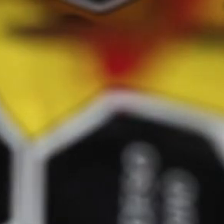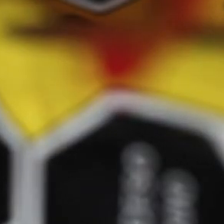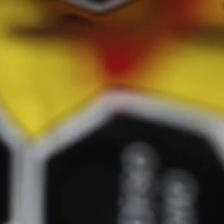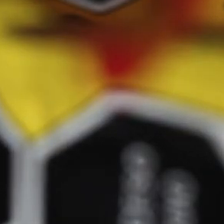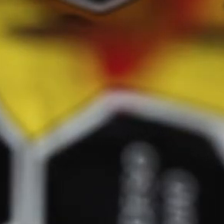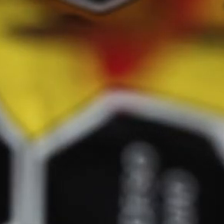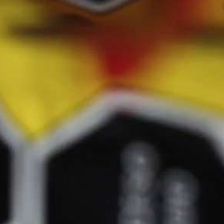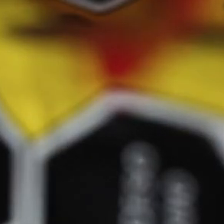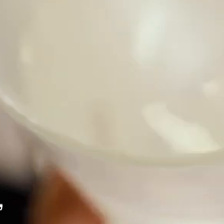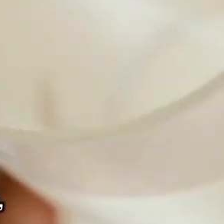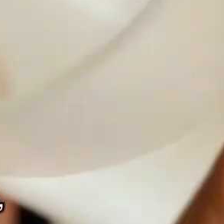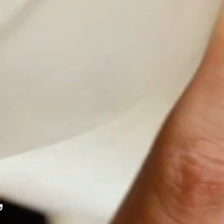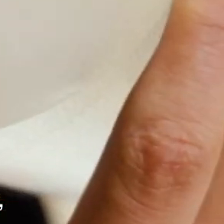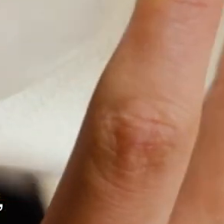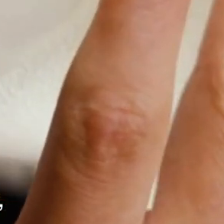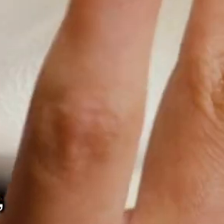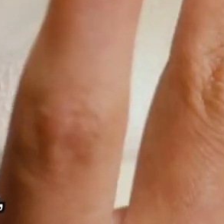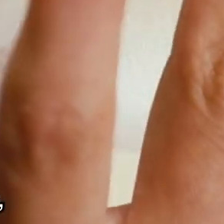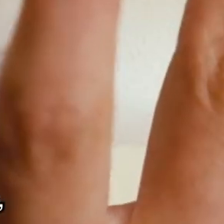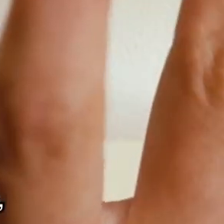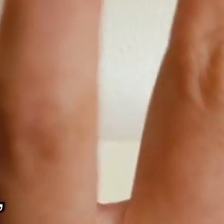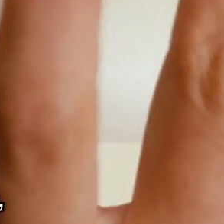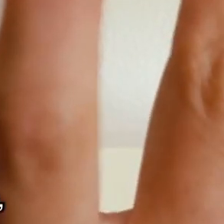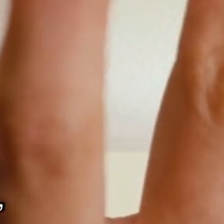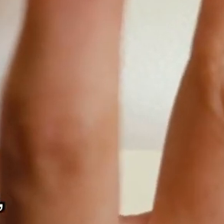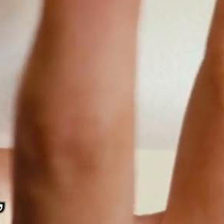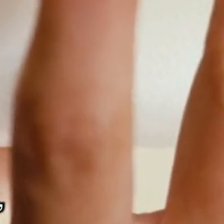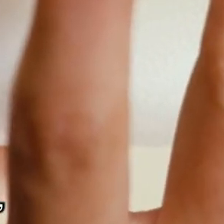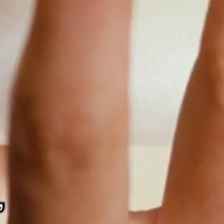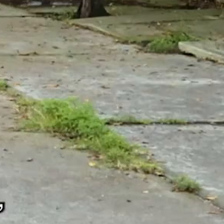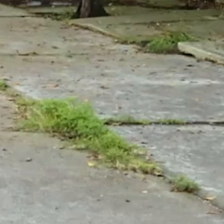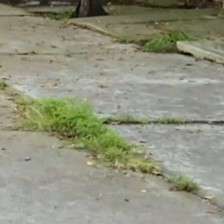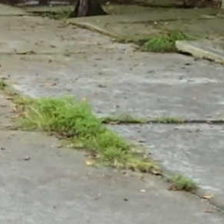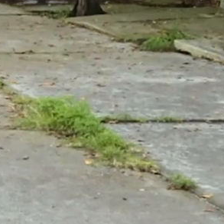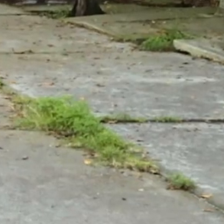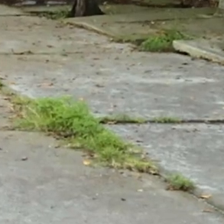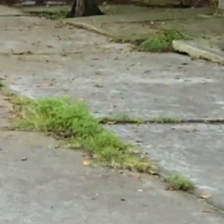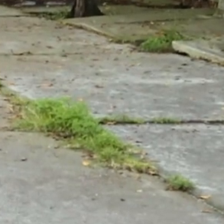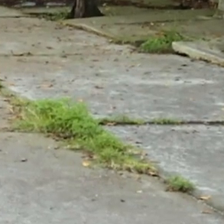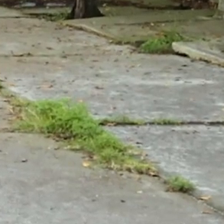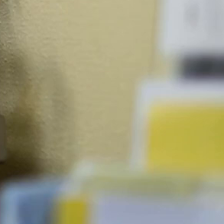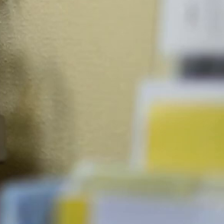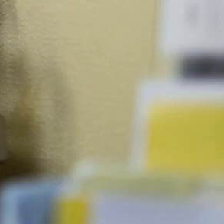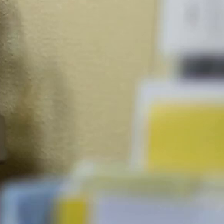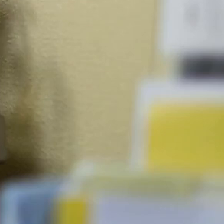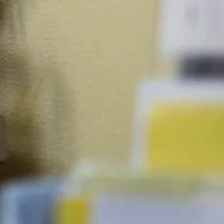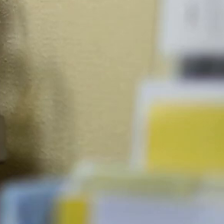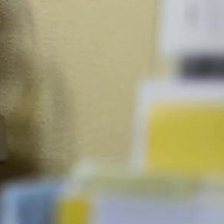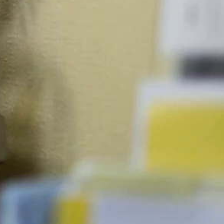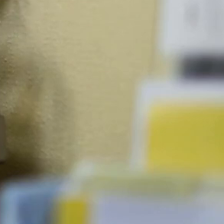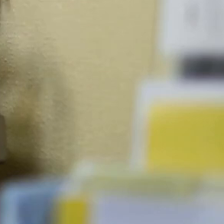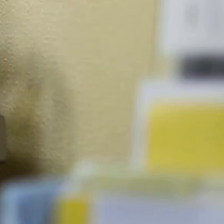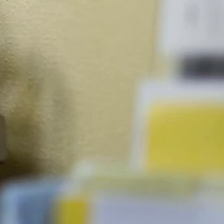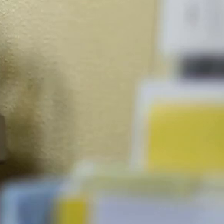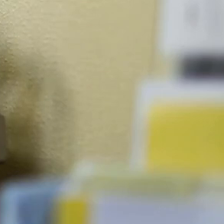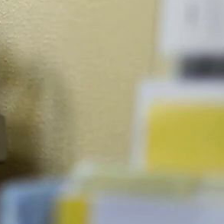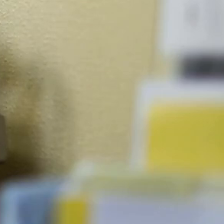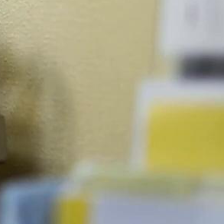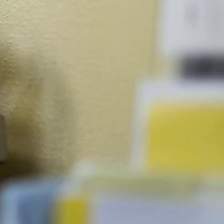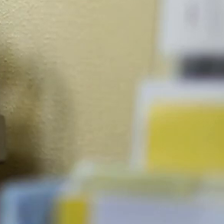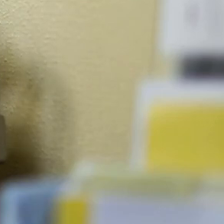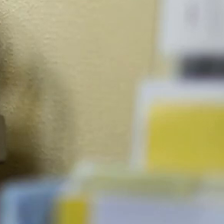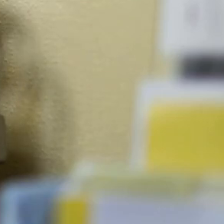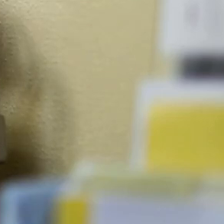alimentos procesados. Toma al menos 8 vasos de agua simple. Haz más ejercicio y mantén un peso corporal